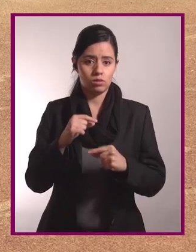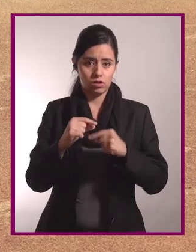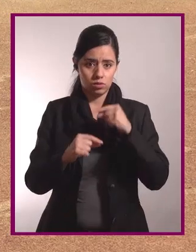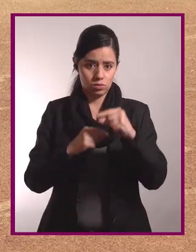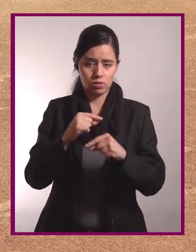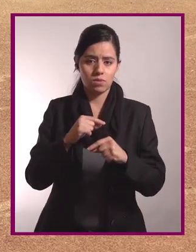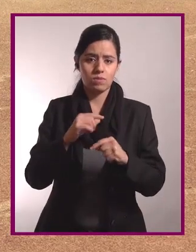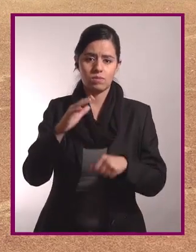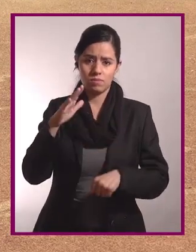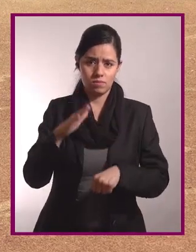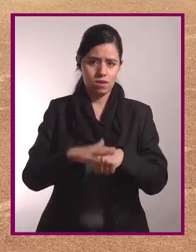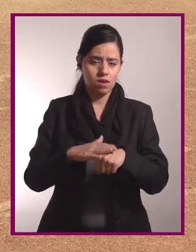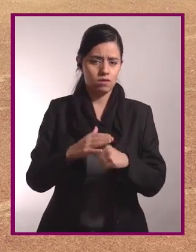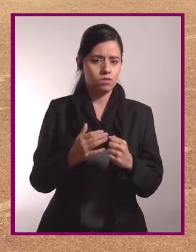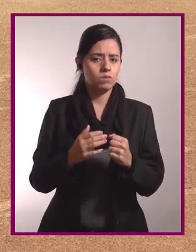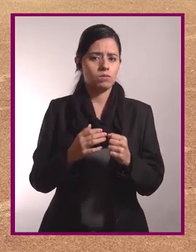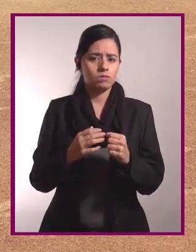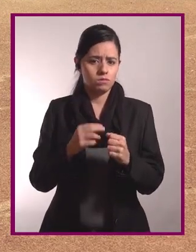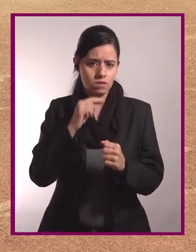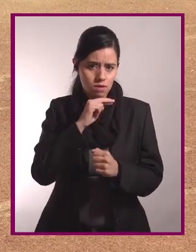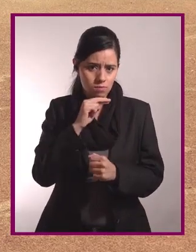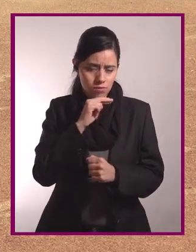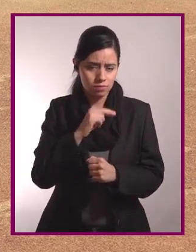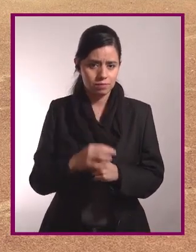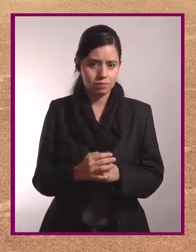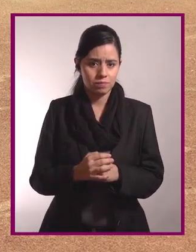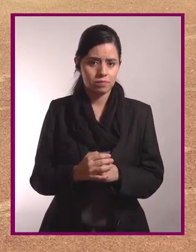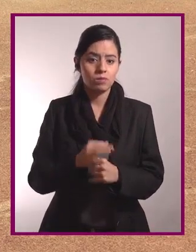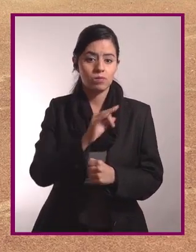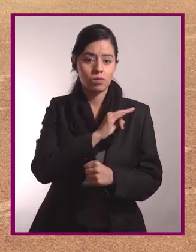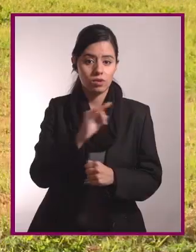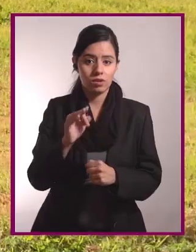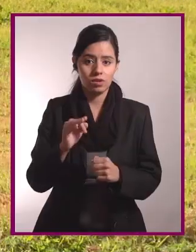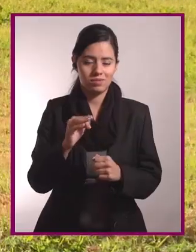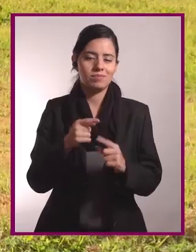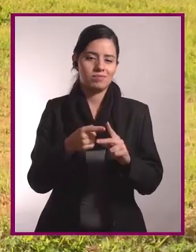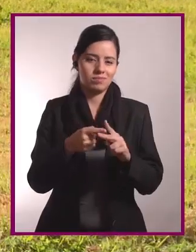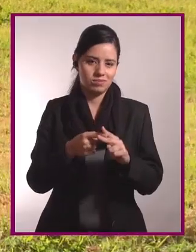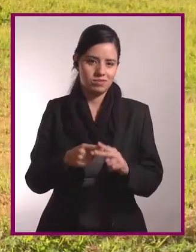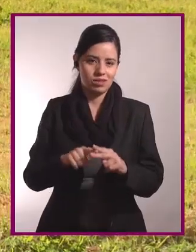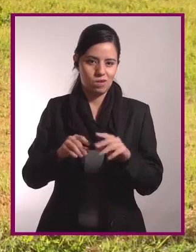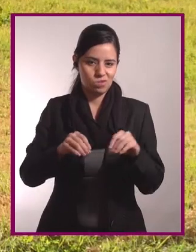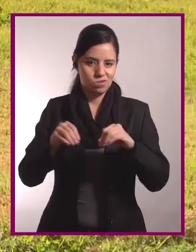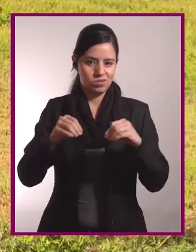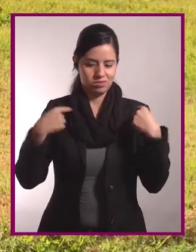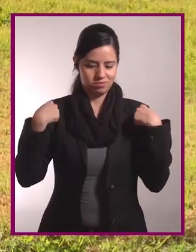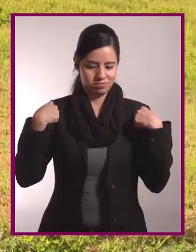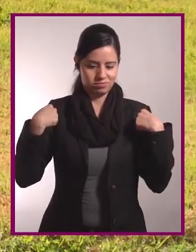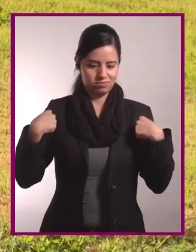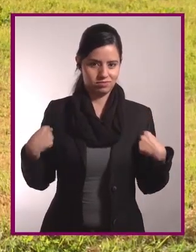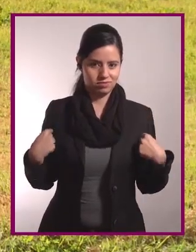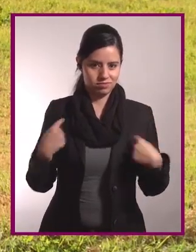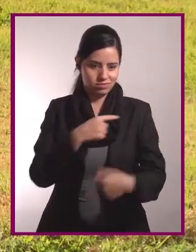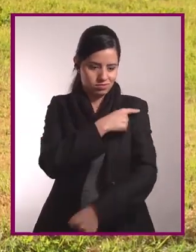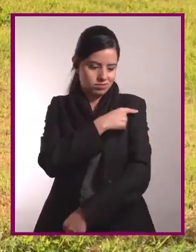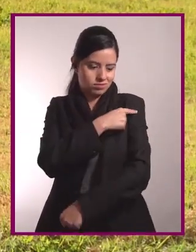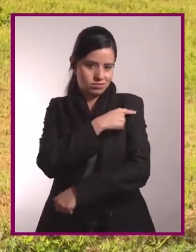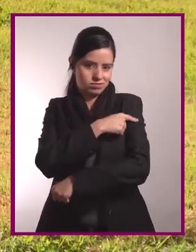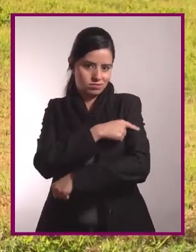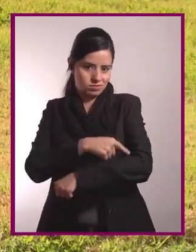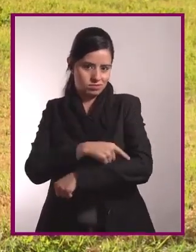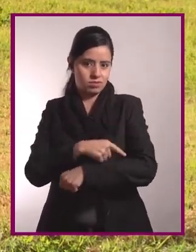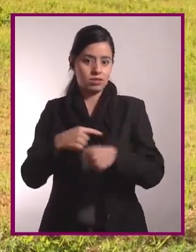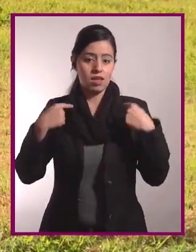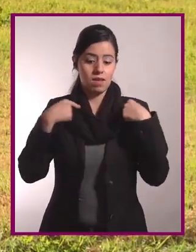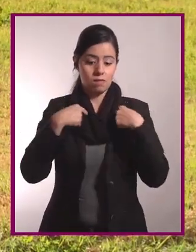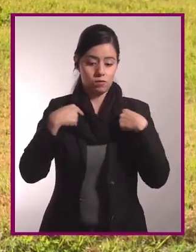Y cada vez lo haremos con un poco más velocidad para empezar a tener movimiento en articulaciones